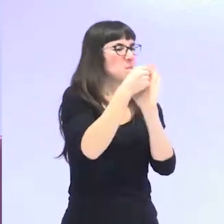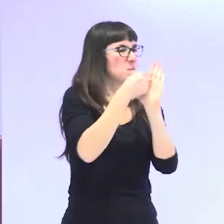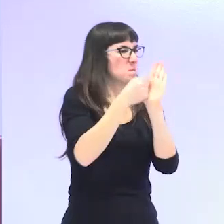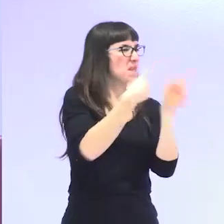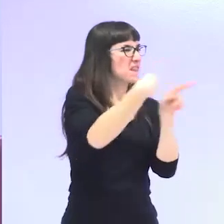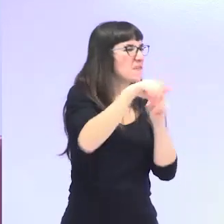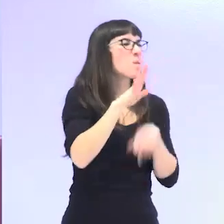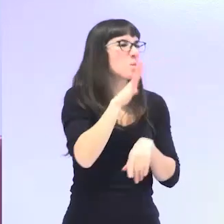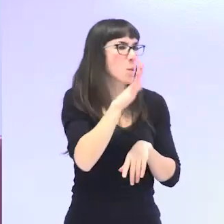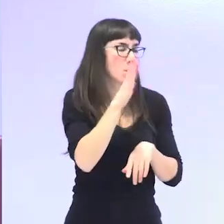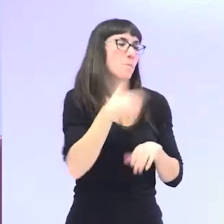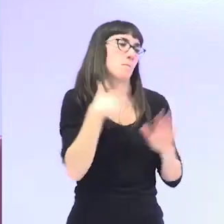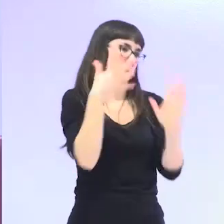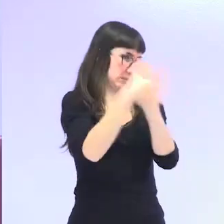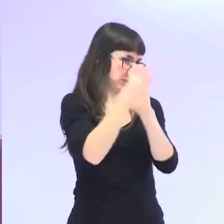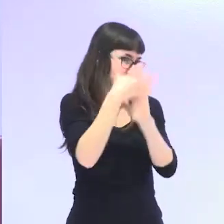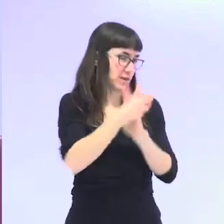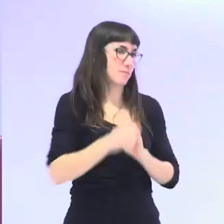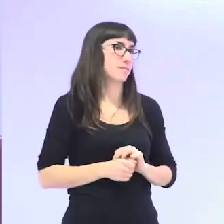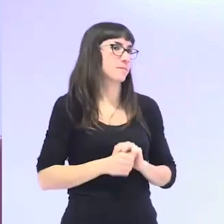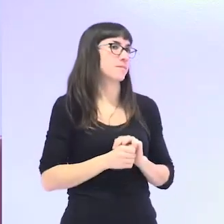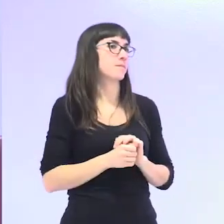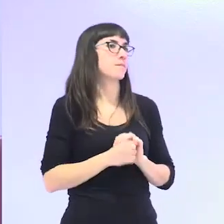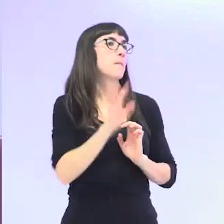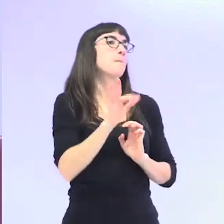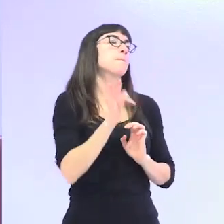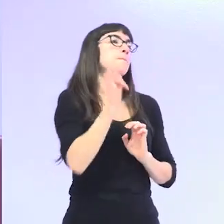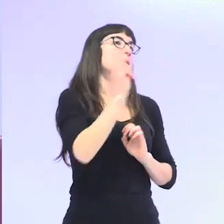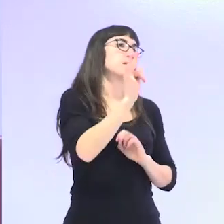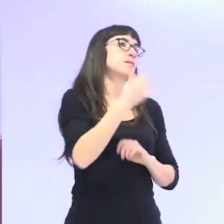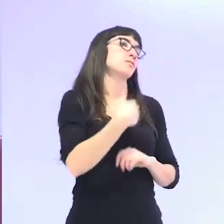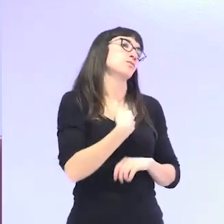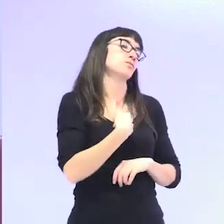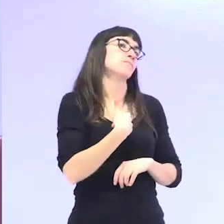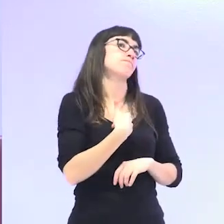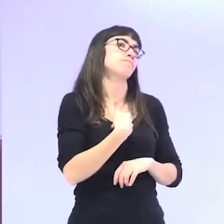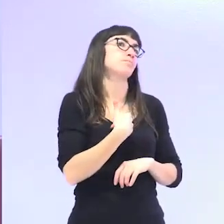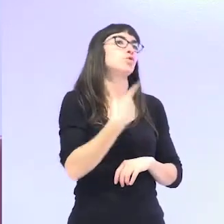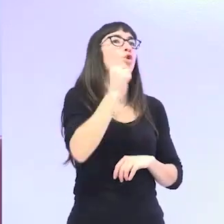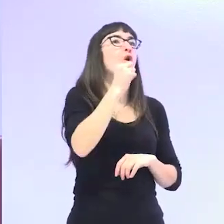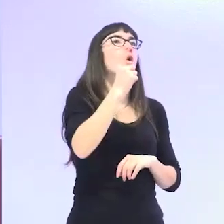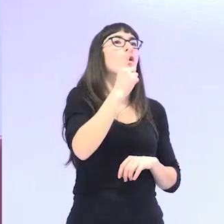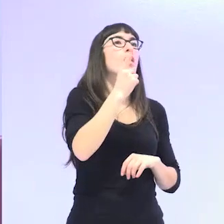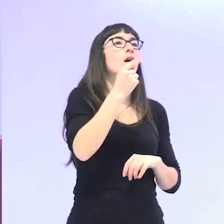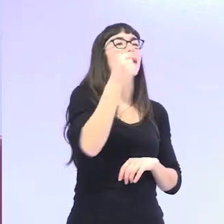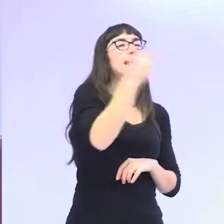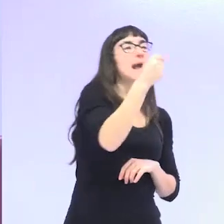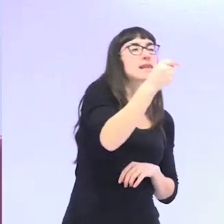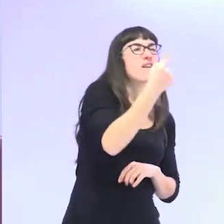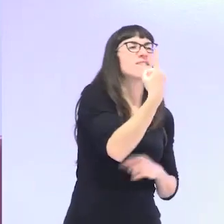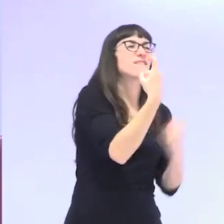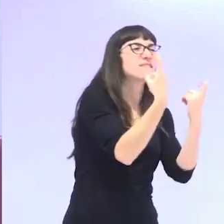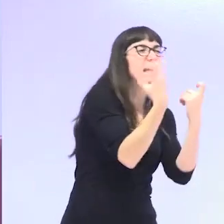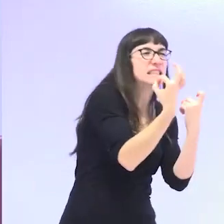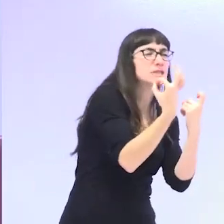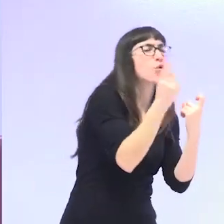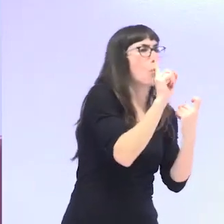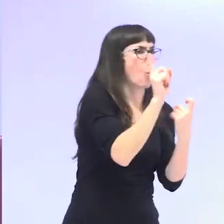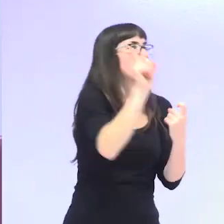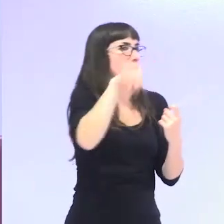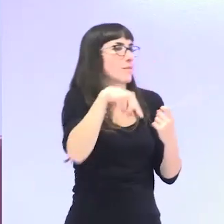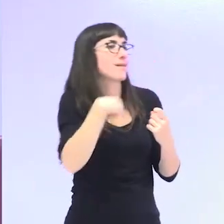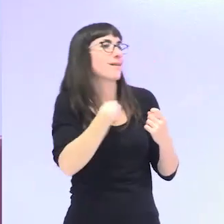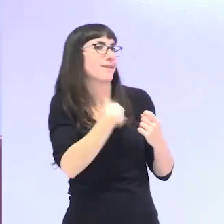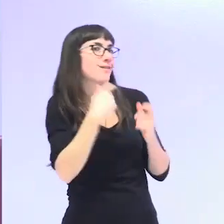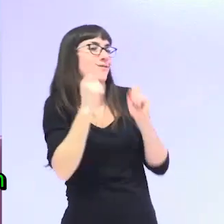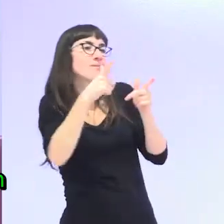heterogeneidad. También yo no me quiero limitar solo a ver las carencias, sino a visibilizar cuáles son las